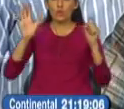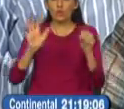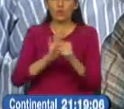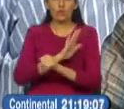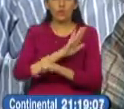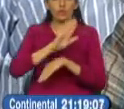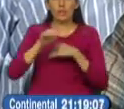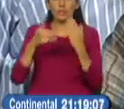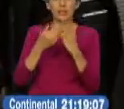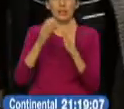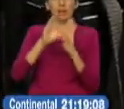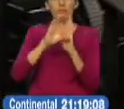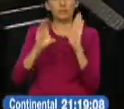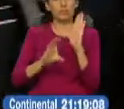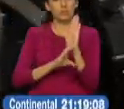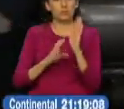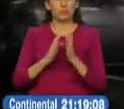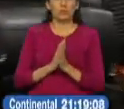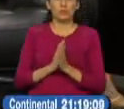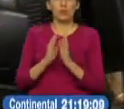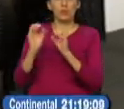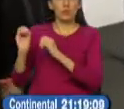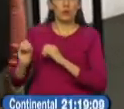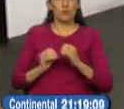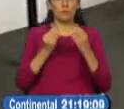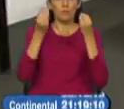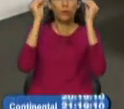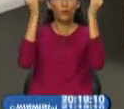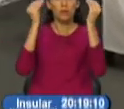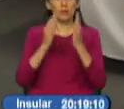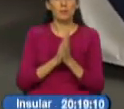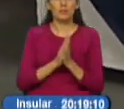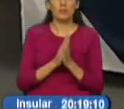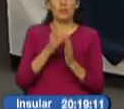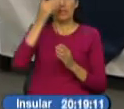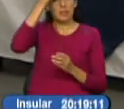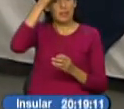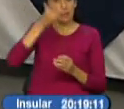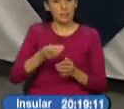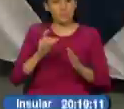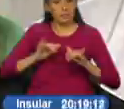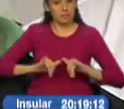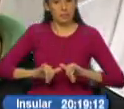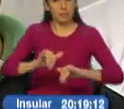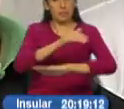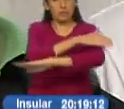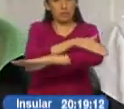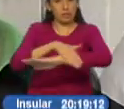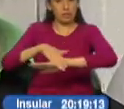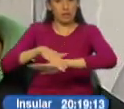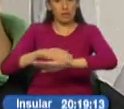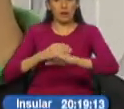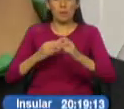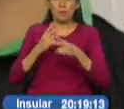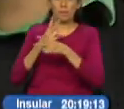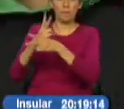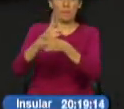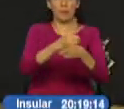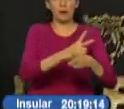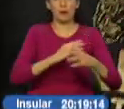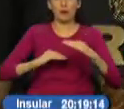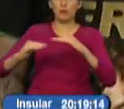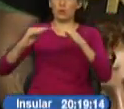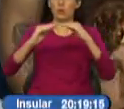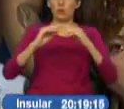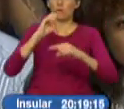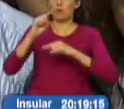de la Constitución. Como organizaciones juveniles, dijeron estar decididos a salir a las calles para defender la democracia si ésta